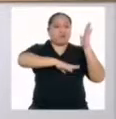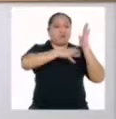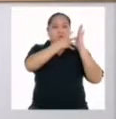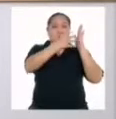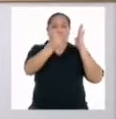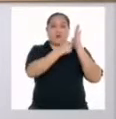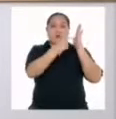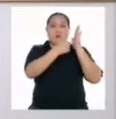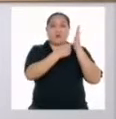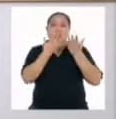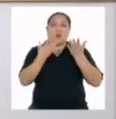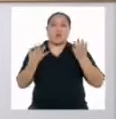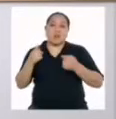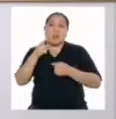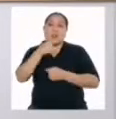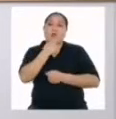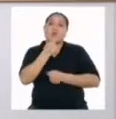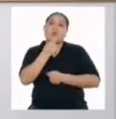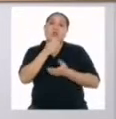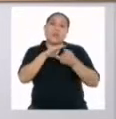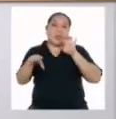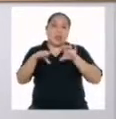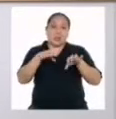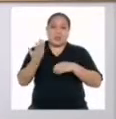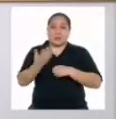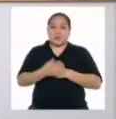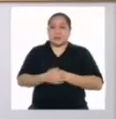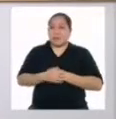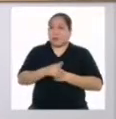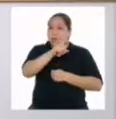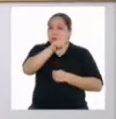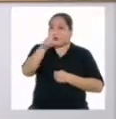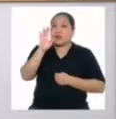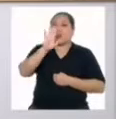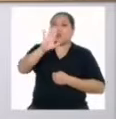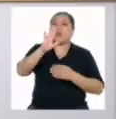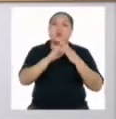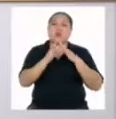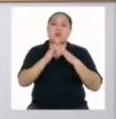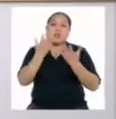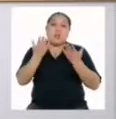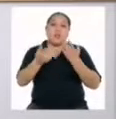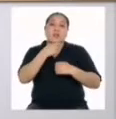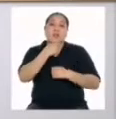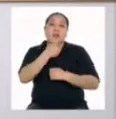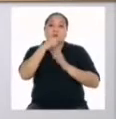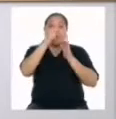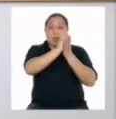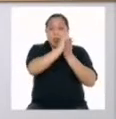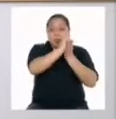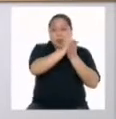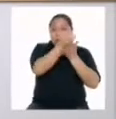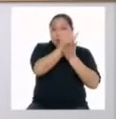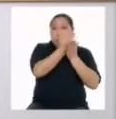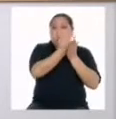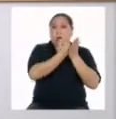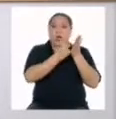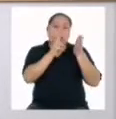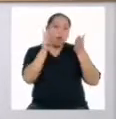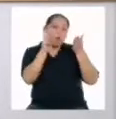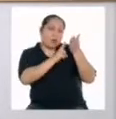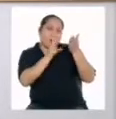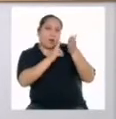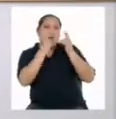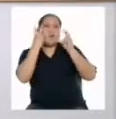agenda como una acción que te gustaría realizar. O ustedes en casa, si les gusta dibujar, leer,